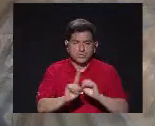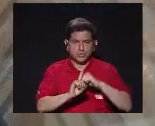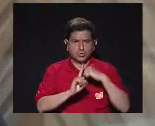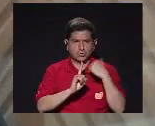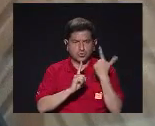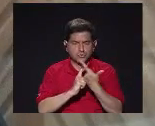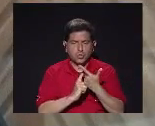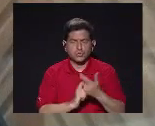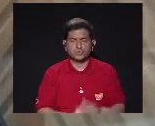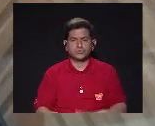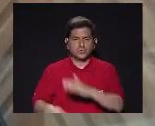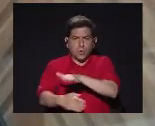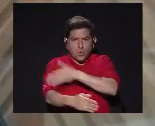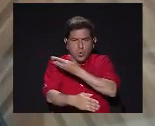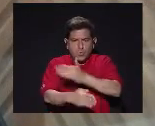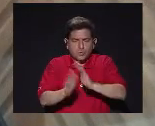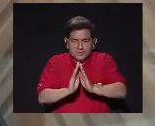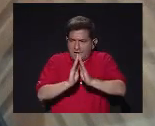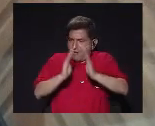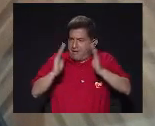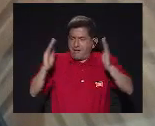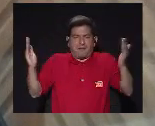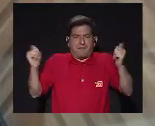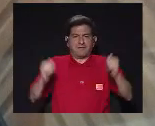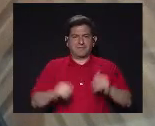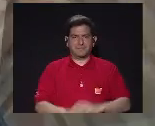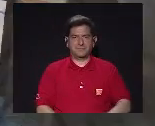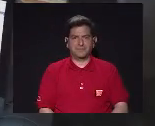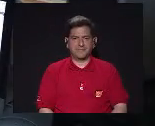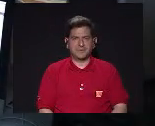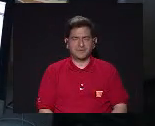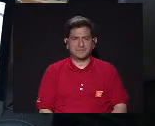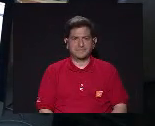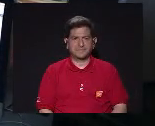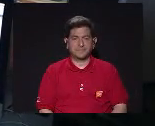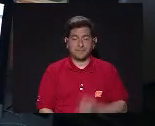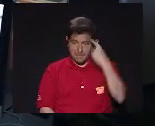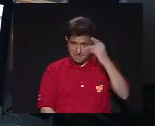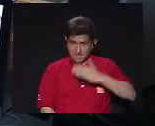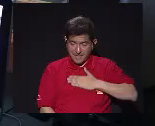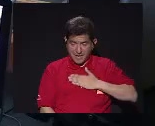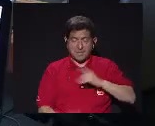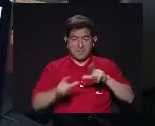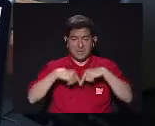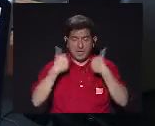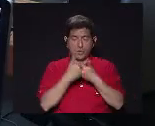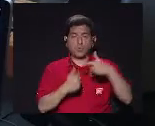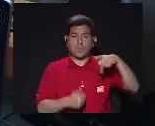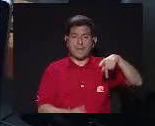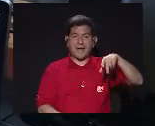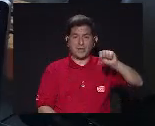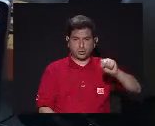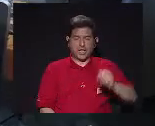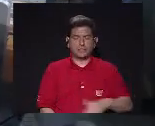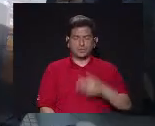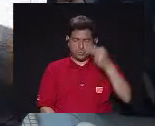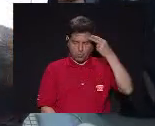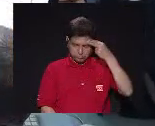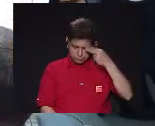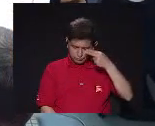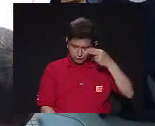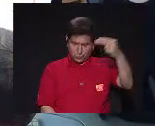nivel social A nivel musical Son bastante amplias Entonces Para mí Y para el grupo Palo Santo